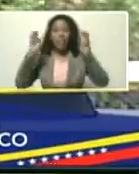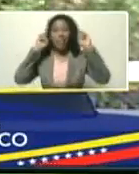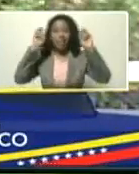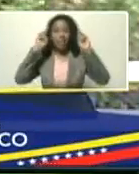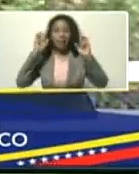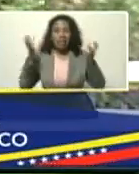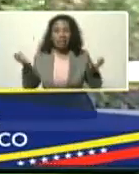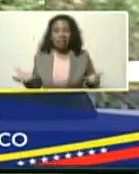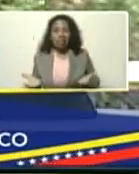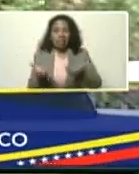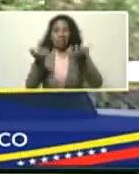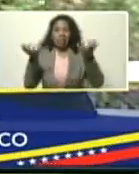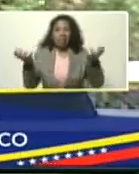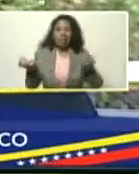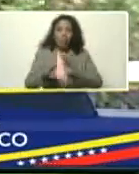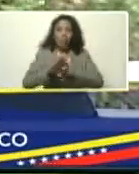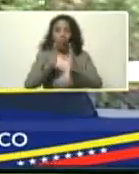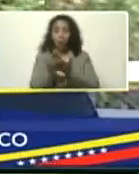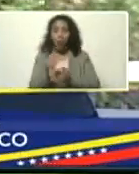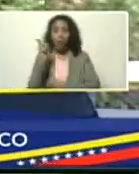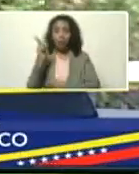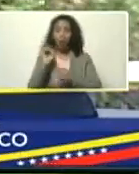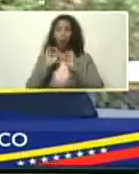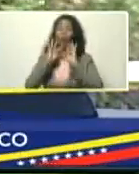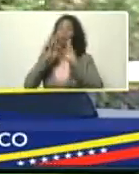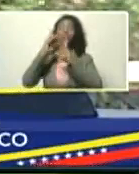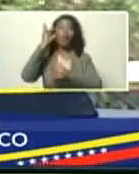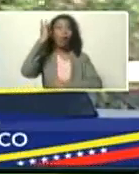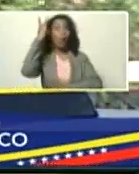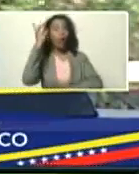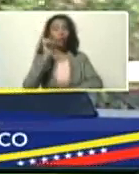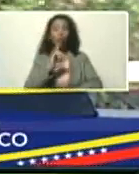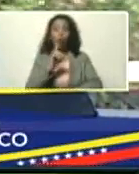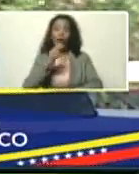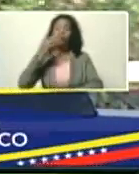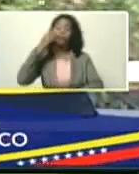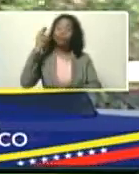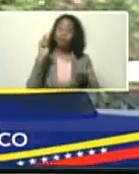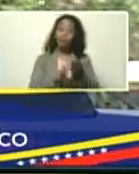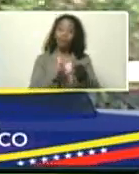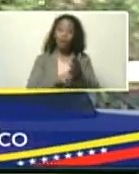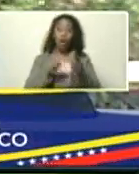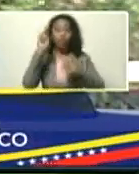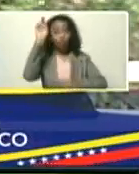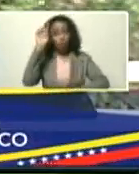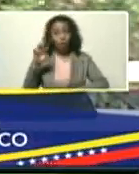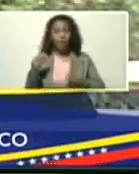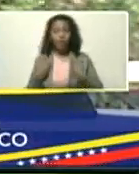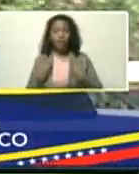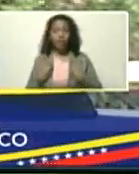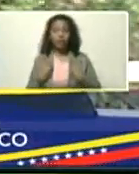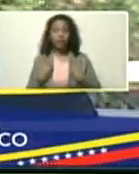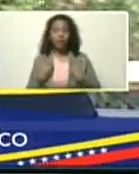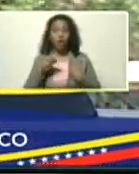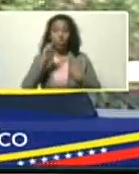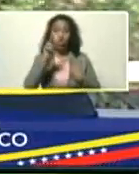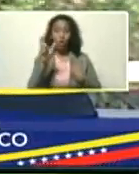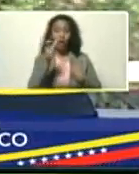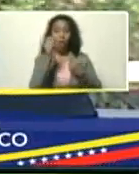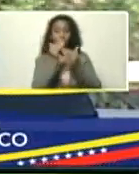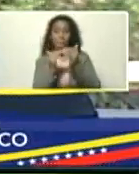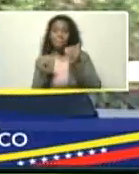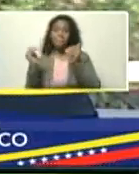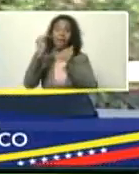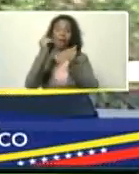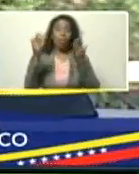calentamiento global, que no es un cuento, es una realidad, lo vivimos todos los días, 2 grados centígrados